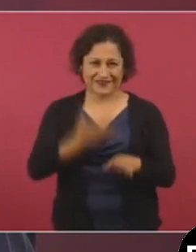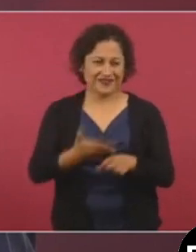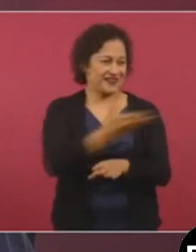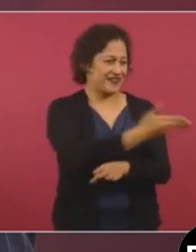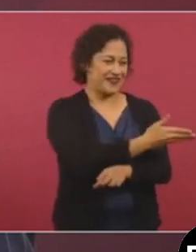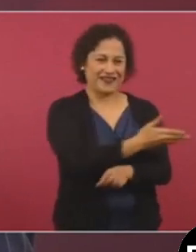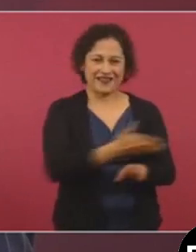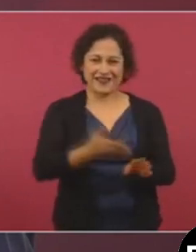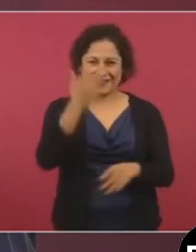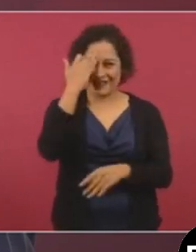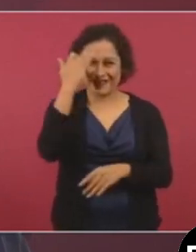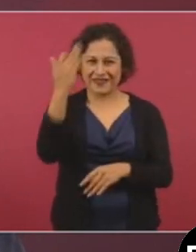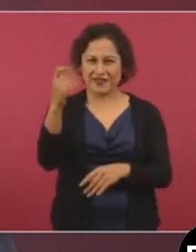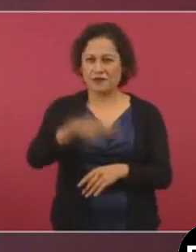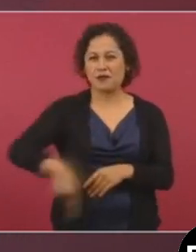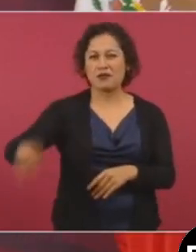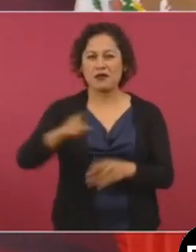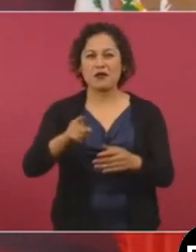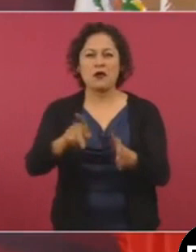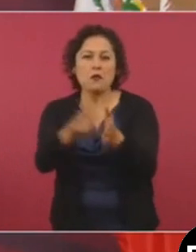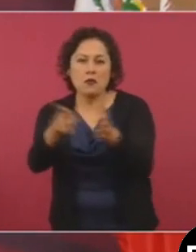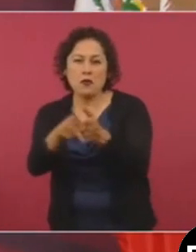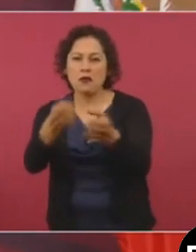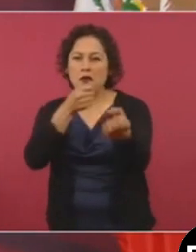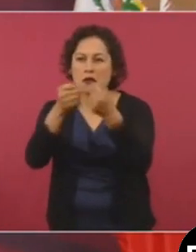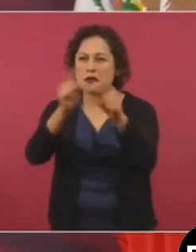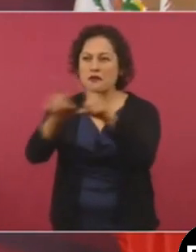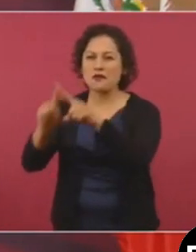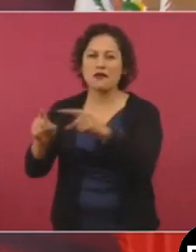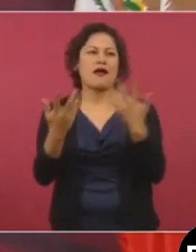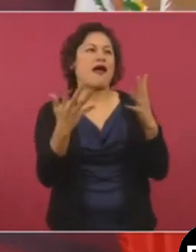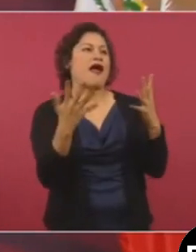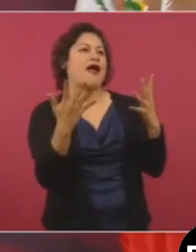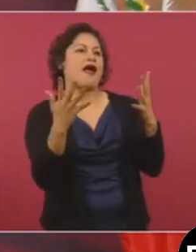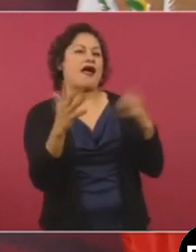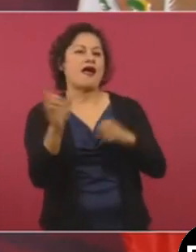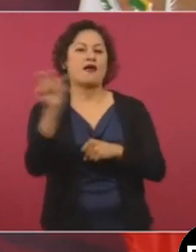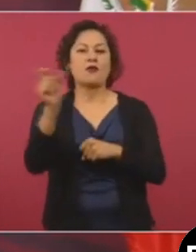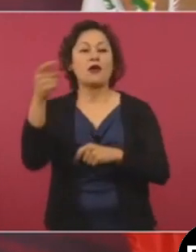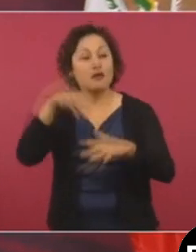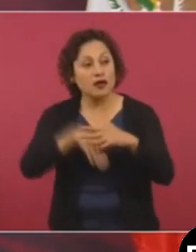que iban allá al búnker y salían ¡oh!